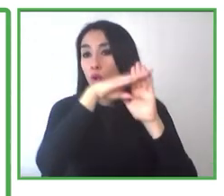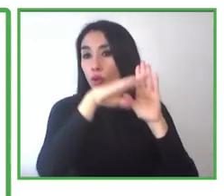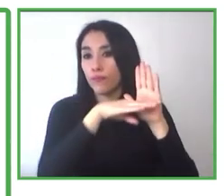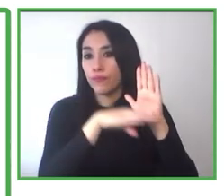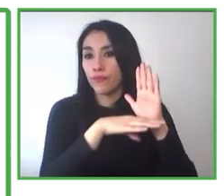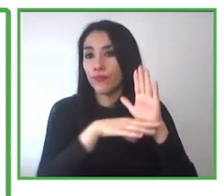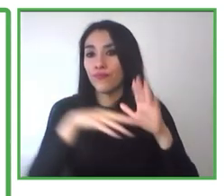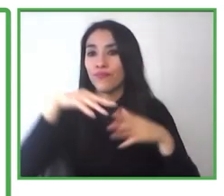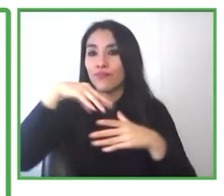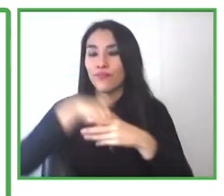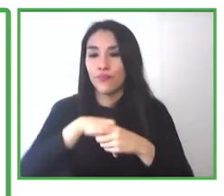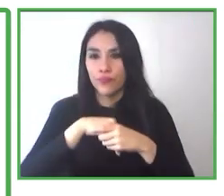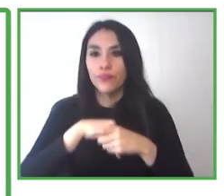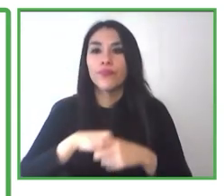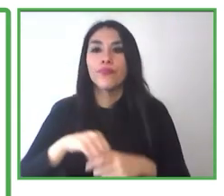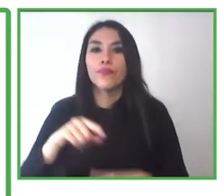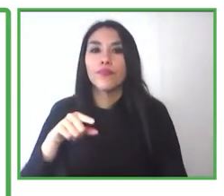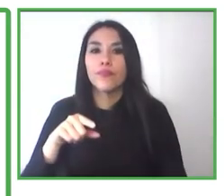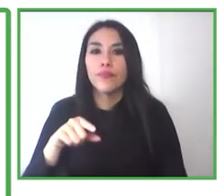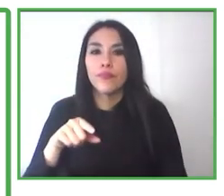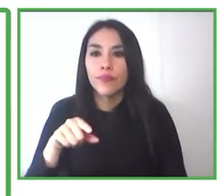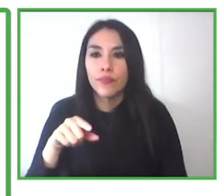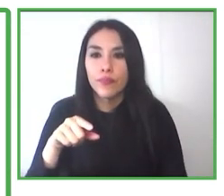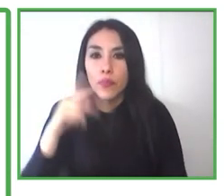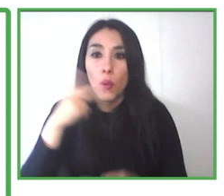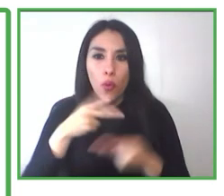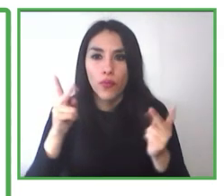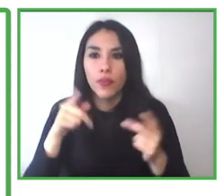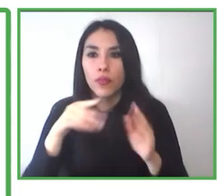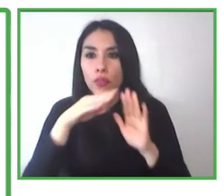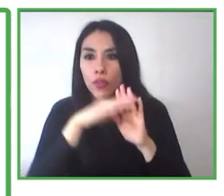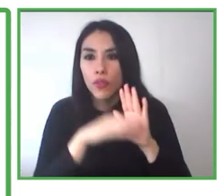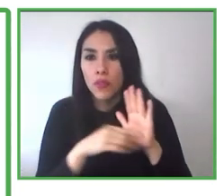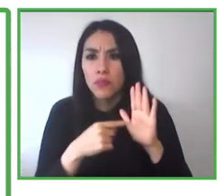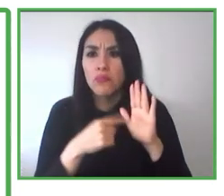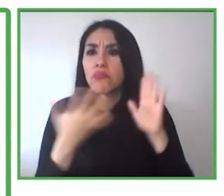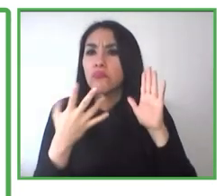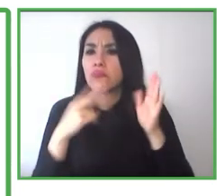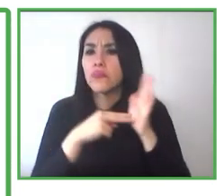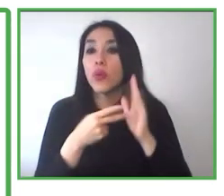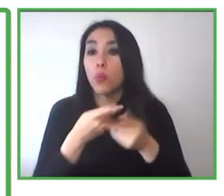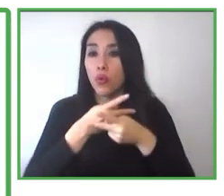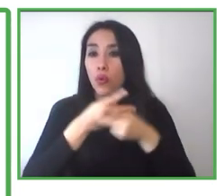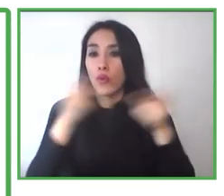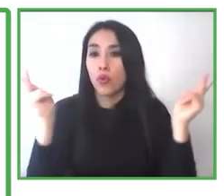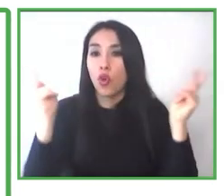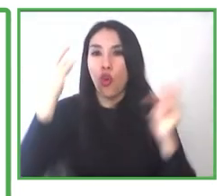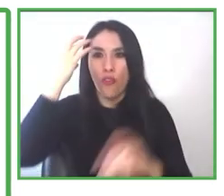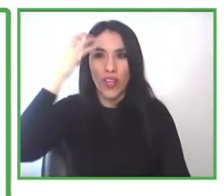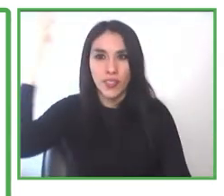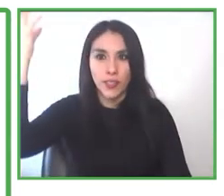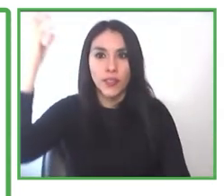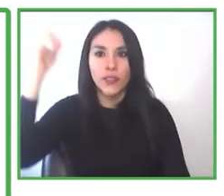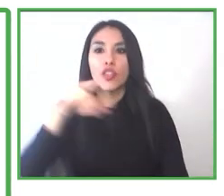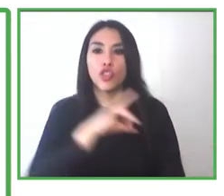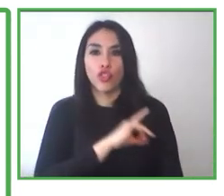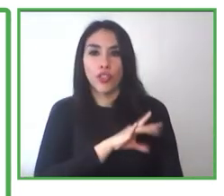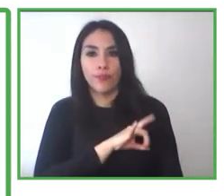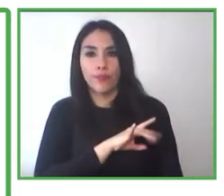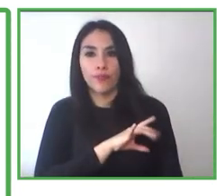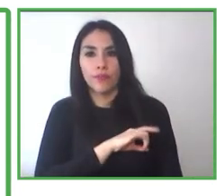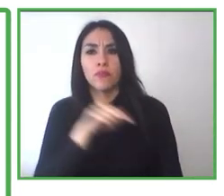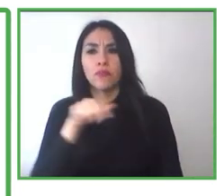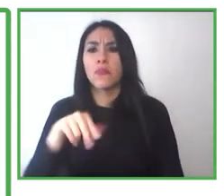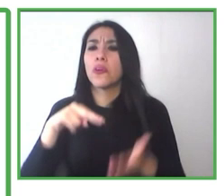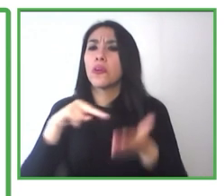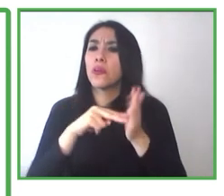público, nacido en la Municipalidad de Providencia en Chile, que busca desde una perspectiva de derecho promover la inclusión social a través